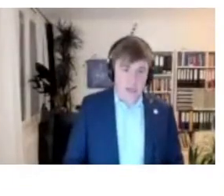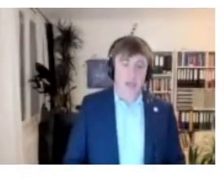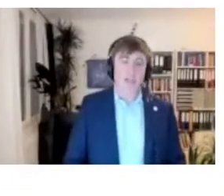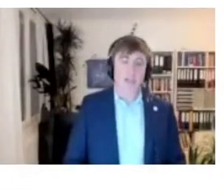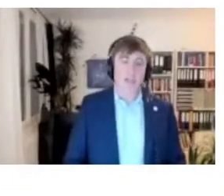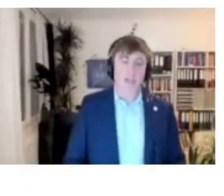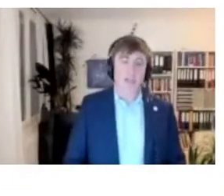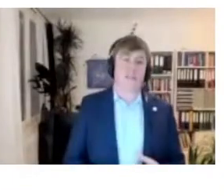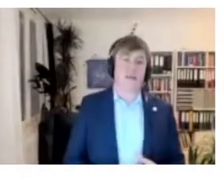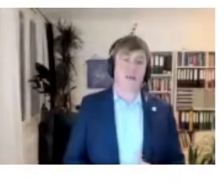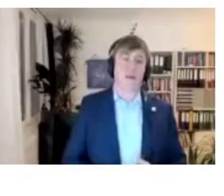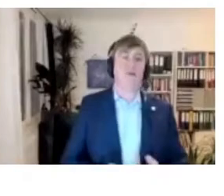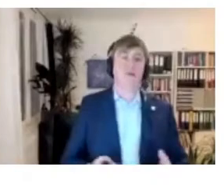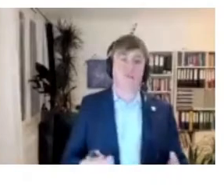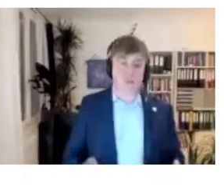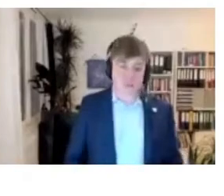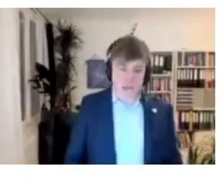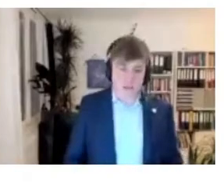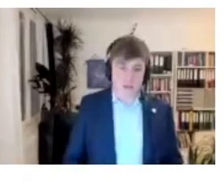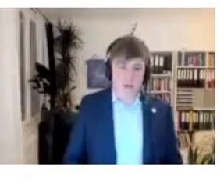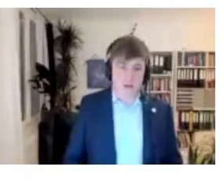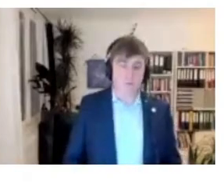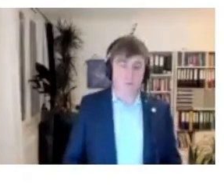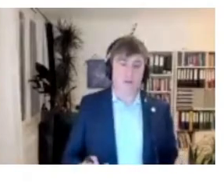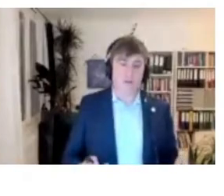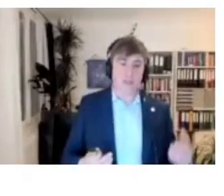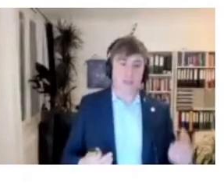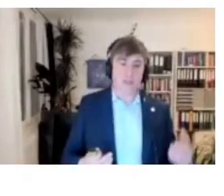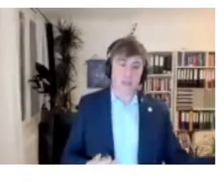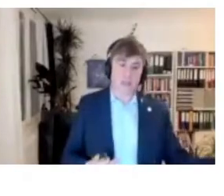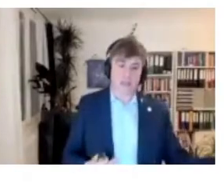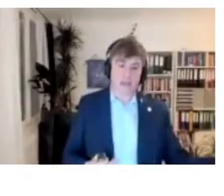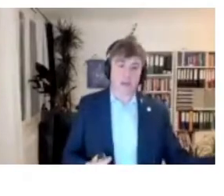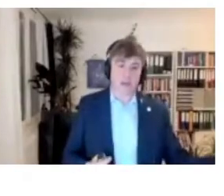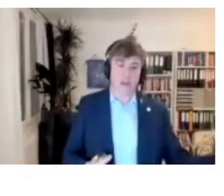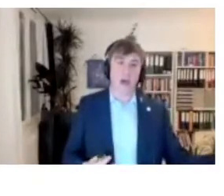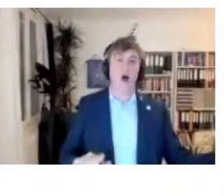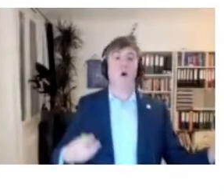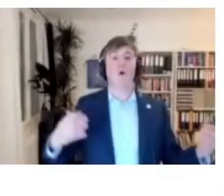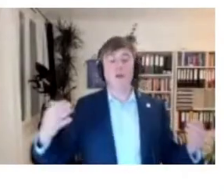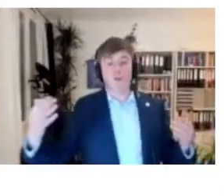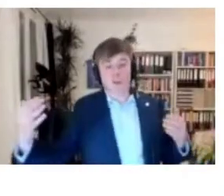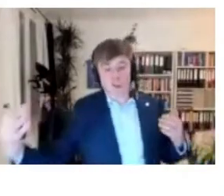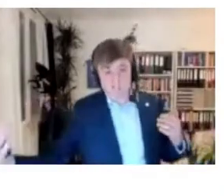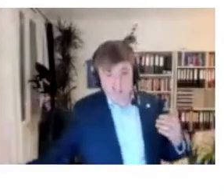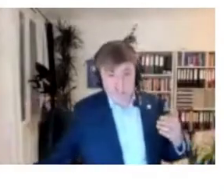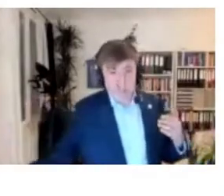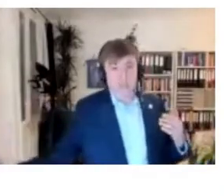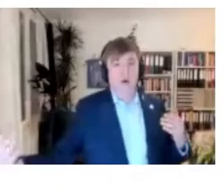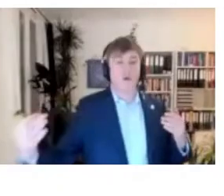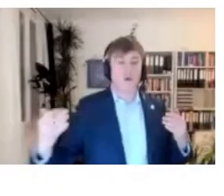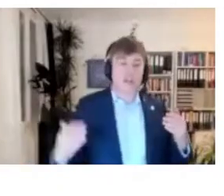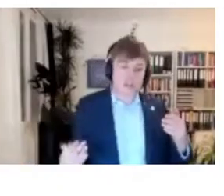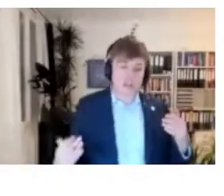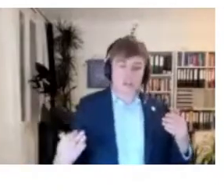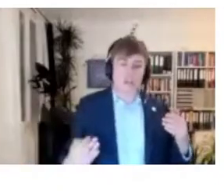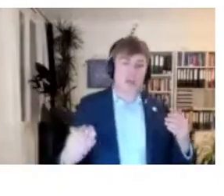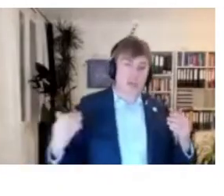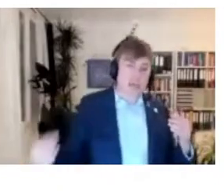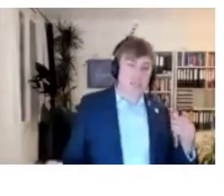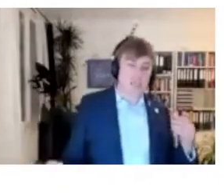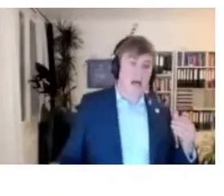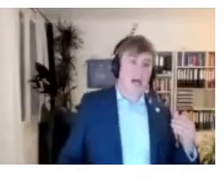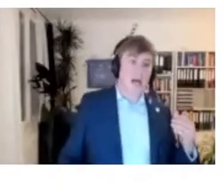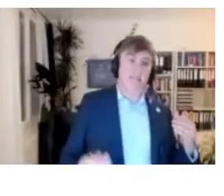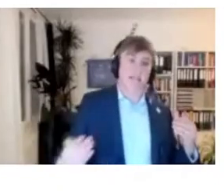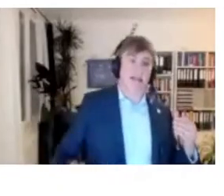Telecomunicaciones, que ha hecho una gran investigación sobre el impacto del Zero Rating en la affordabilidad de la Internet para los